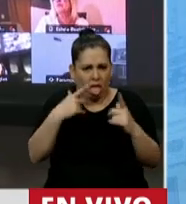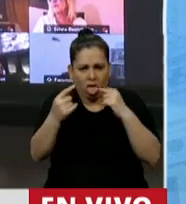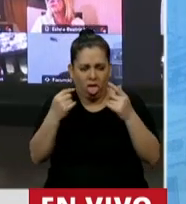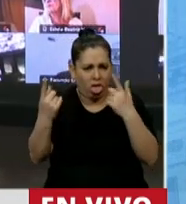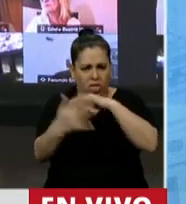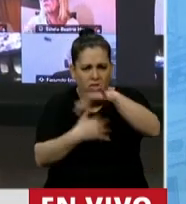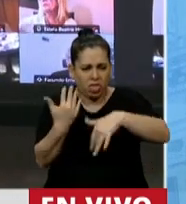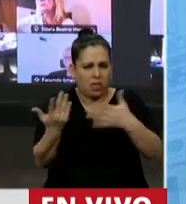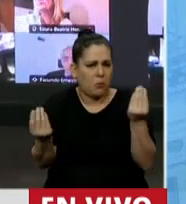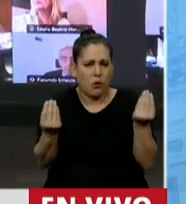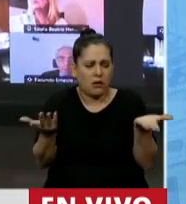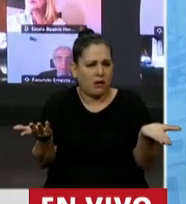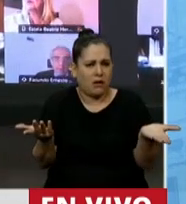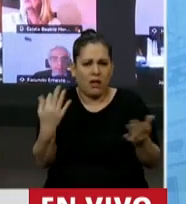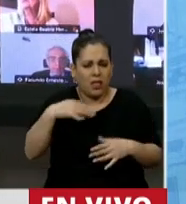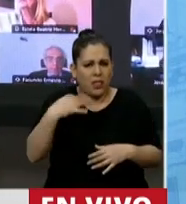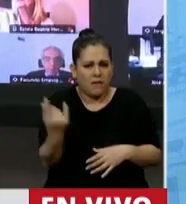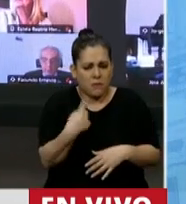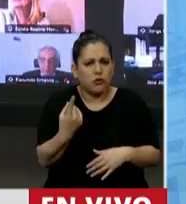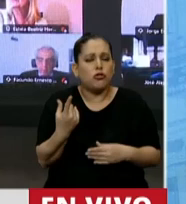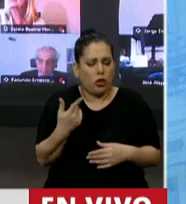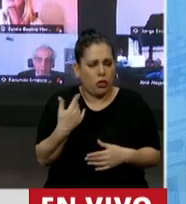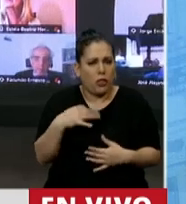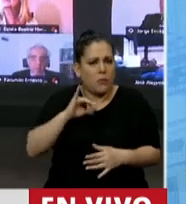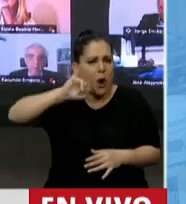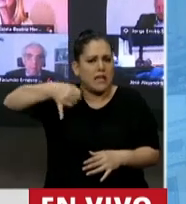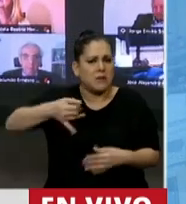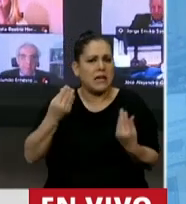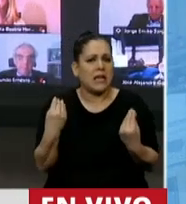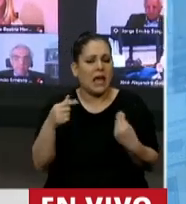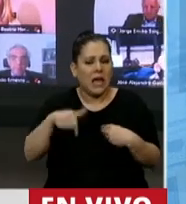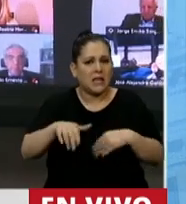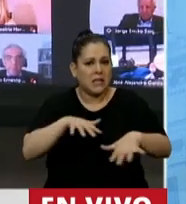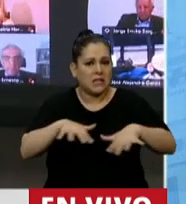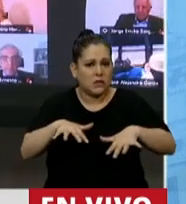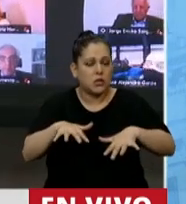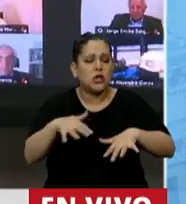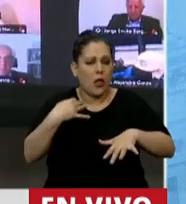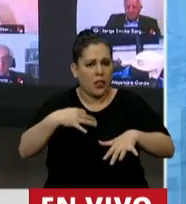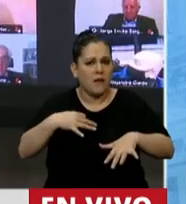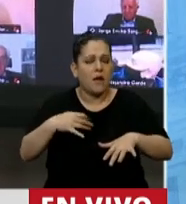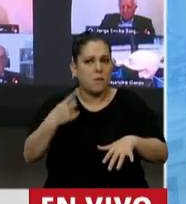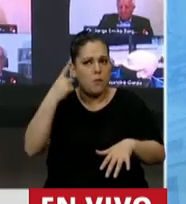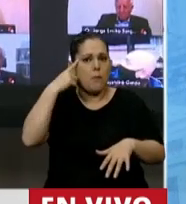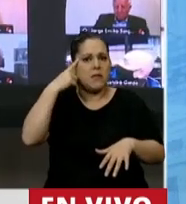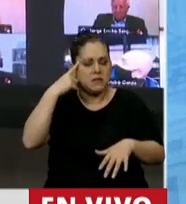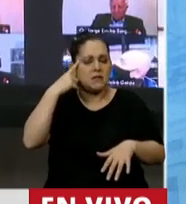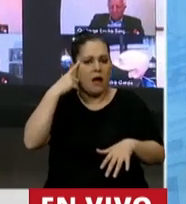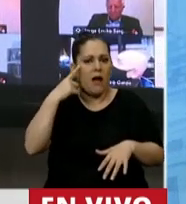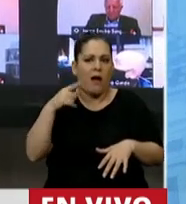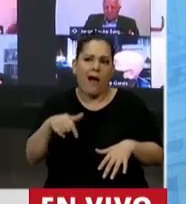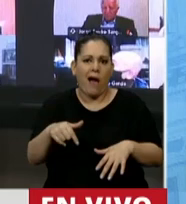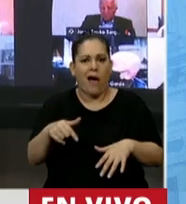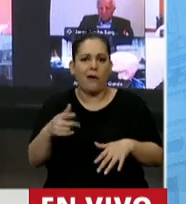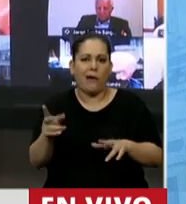Me parece que deberíamos tener todos la humildad de aceptar que no tenemos que tratar en serio de sacarnos ventaja, que tenemos